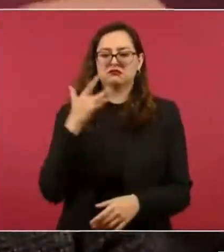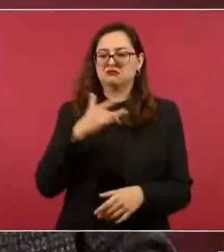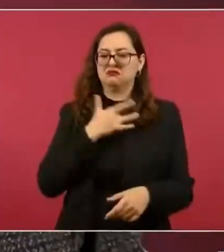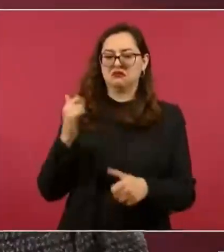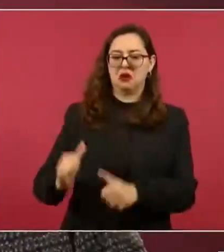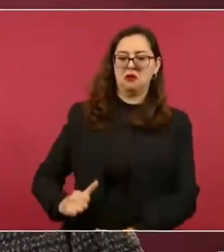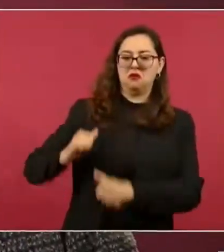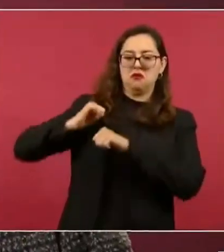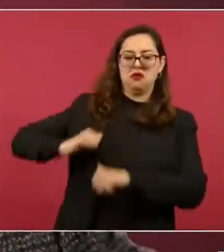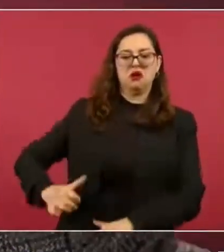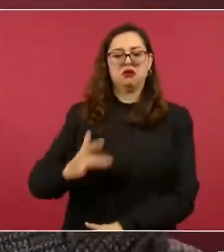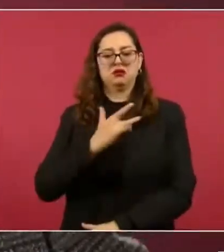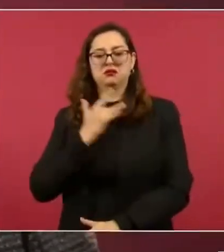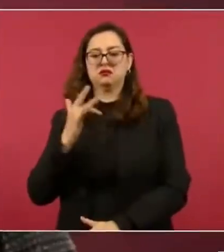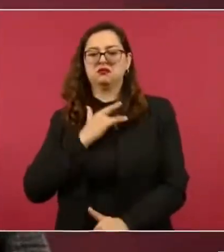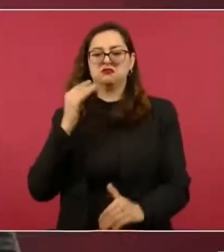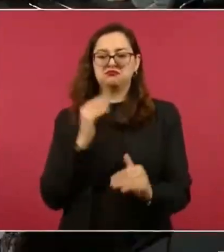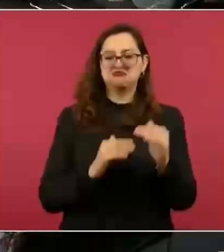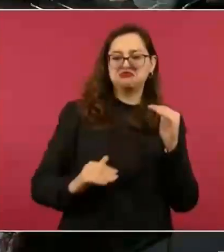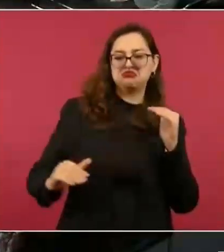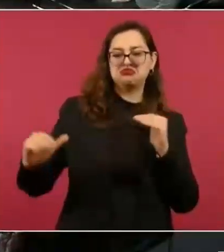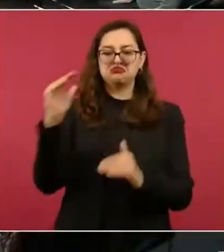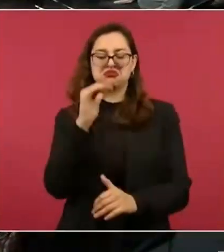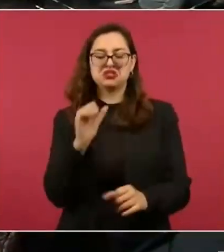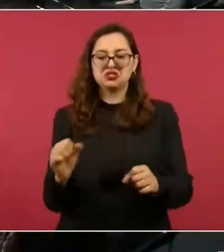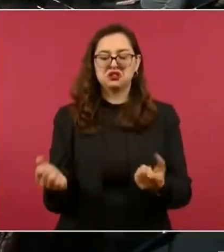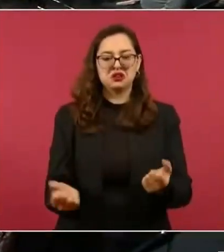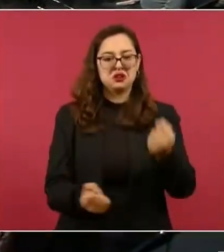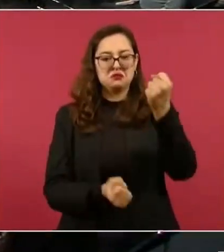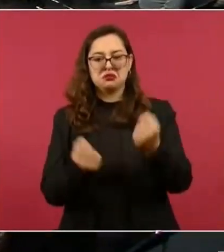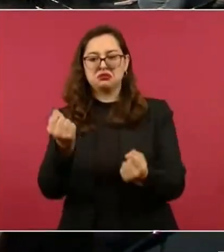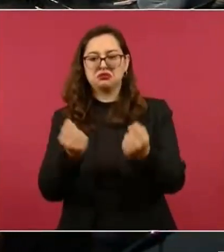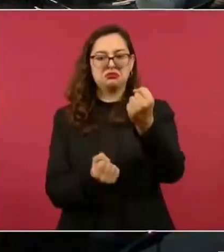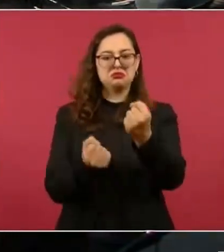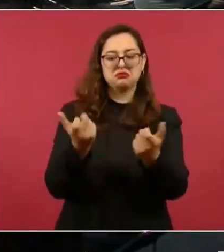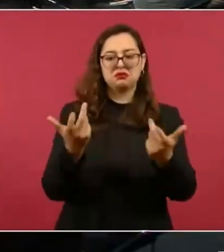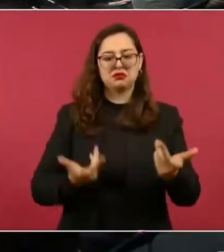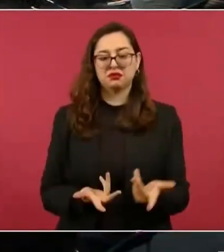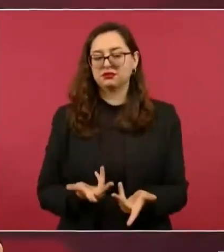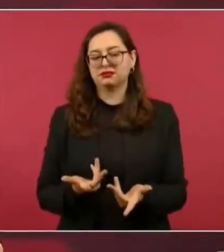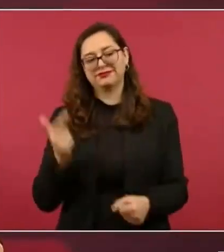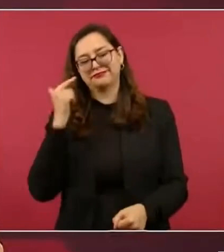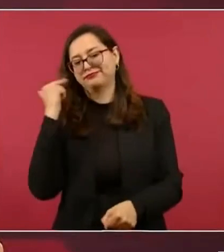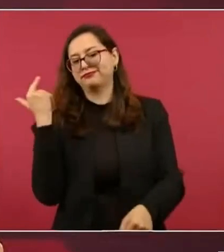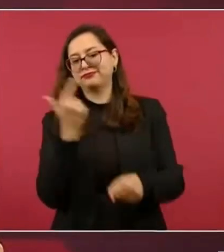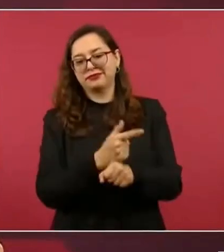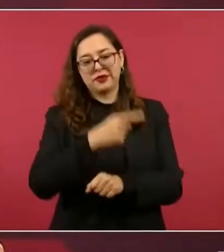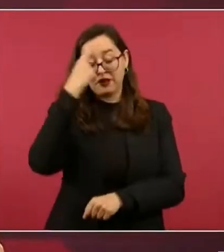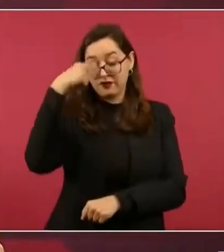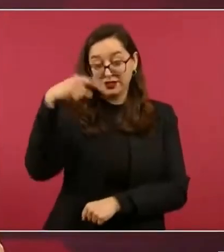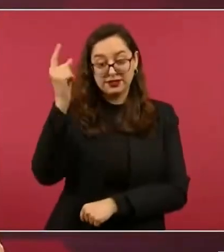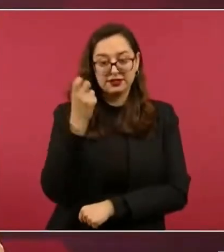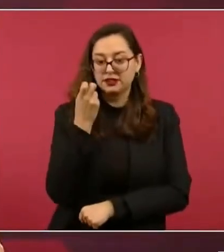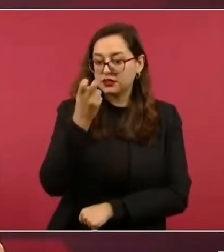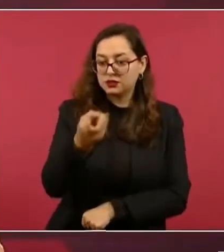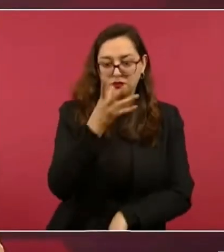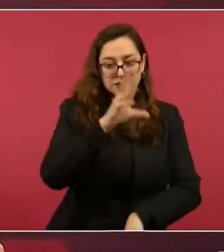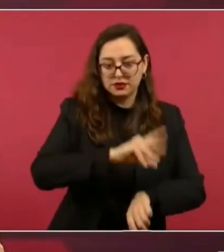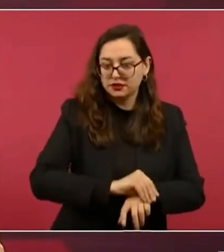a todo, pues no, eso no se puede permitir